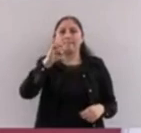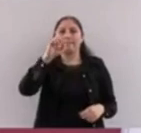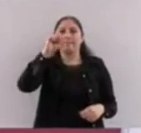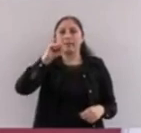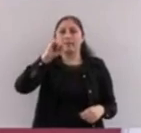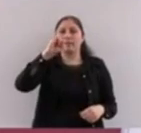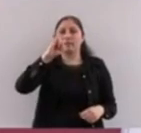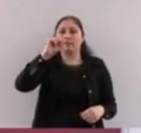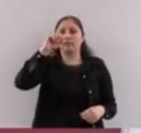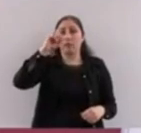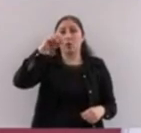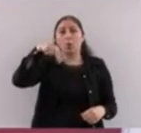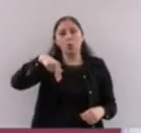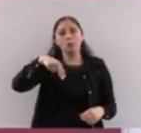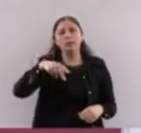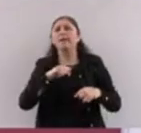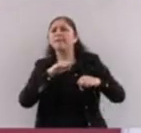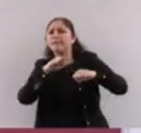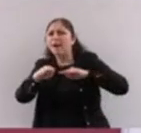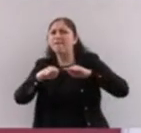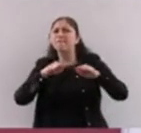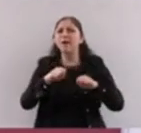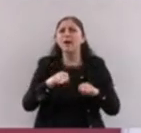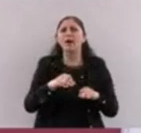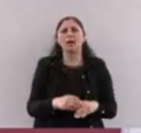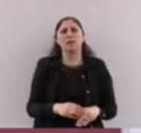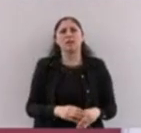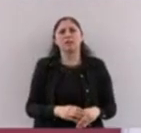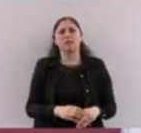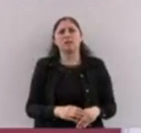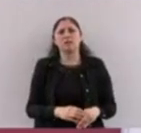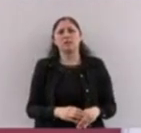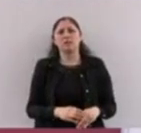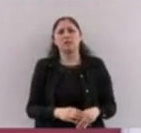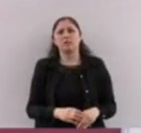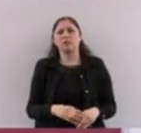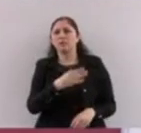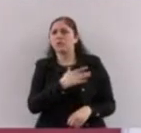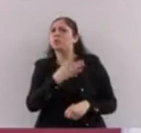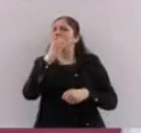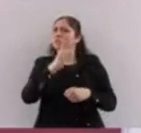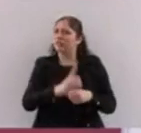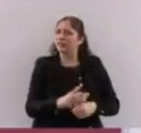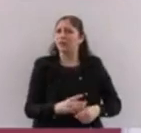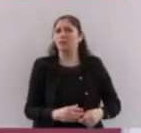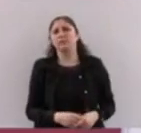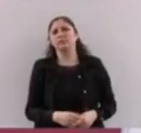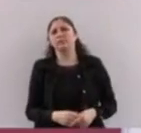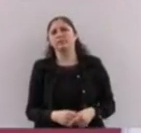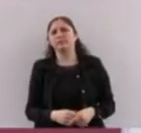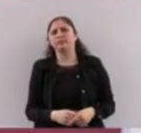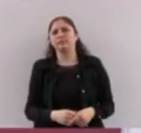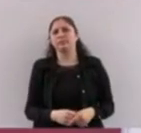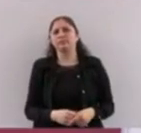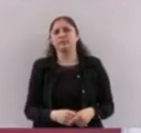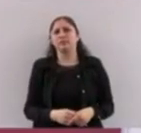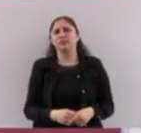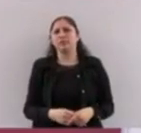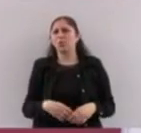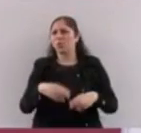si se trabaja con honestidad, si se dedica el recurso al pueblo, pues va a alcanzar.